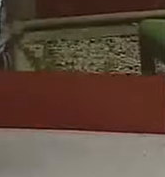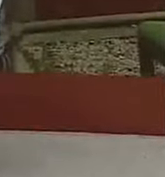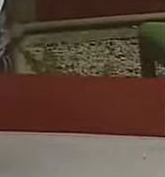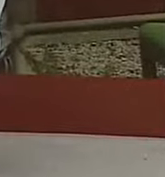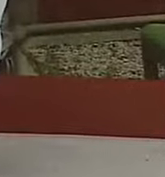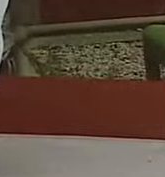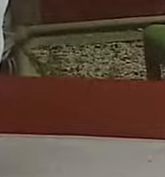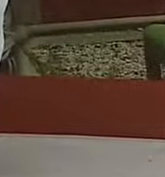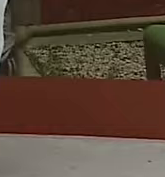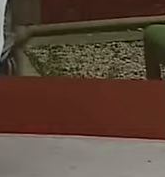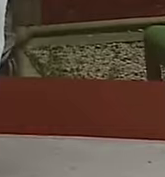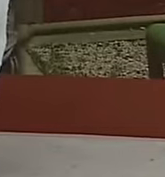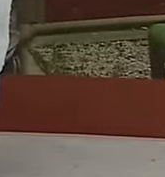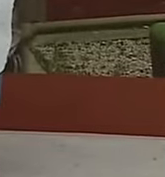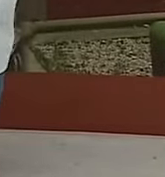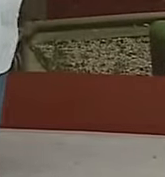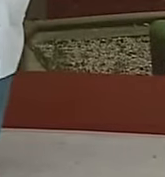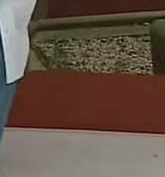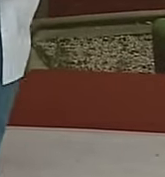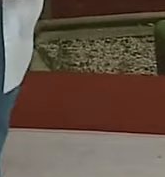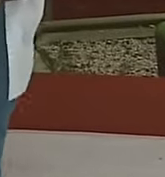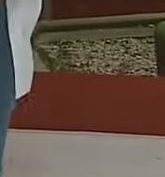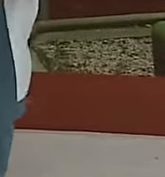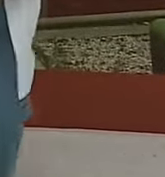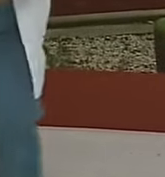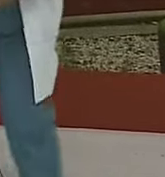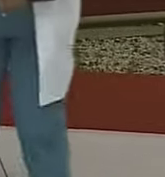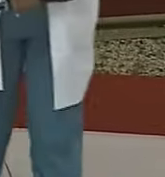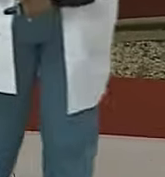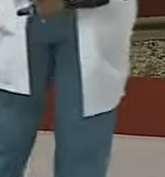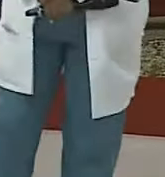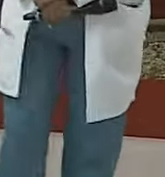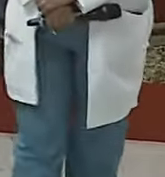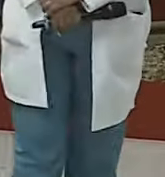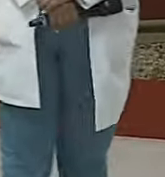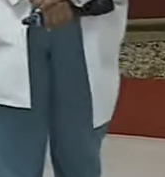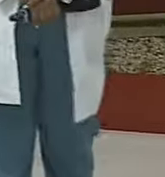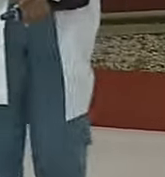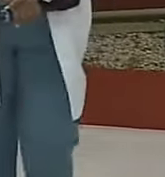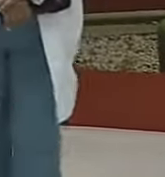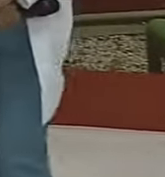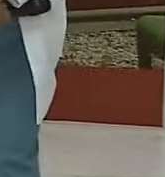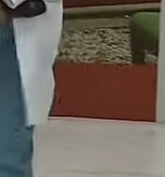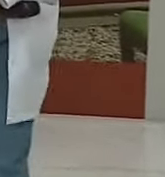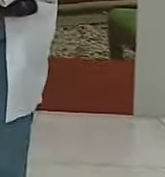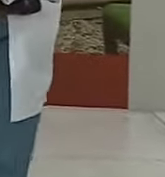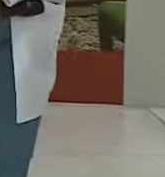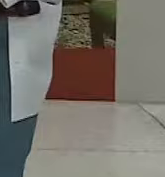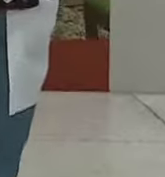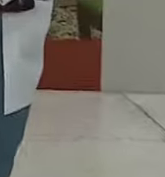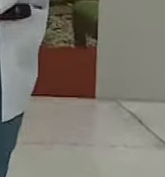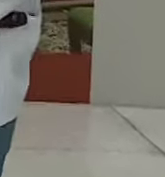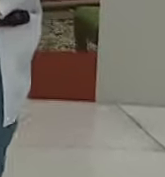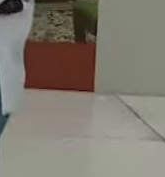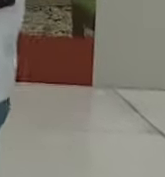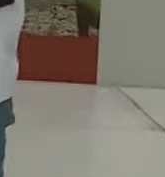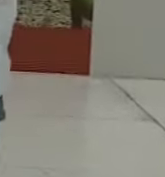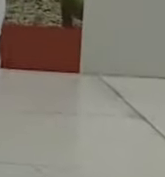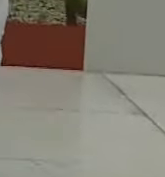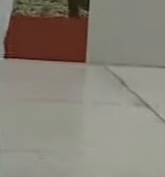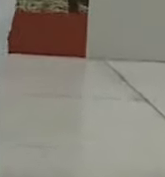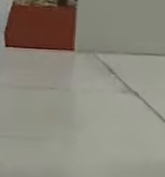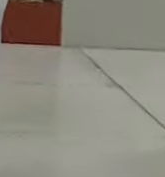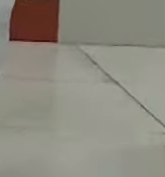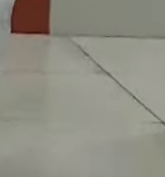Saludos, buenas tardes a toda Venezuela. Aquí estamos precisamente en miércoles de salud, miércoles